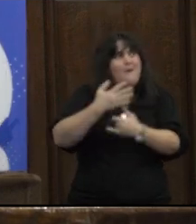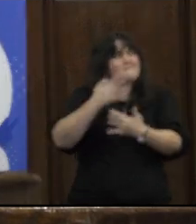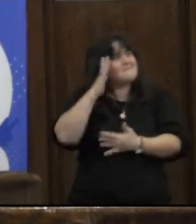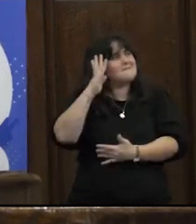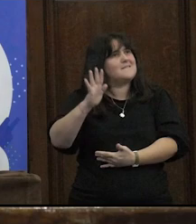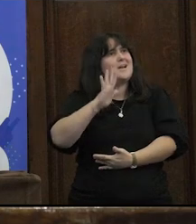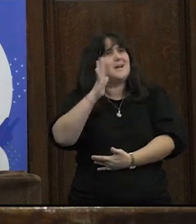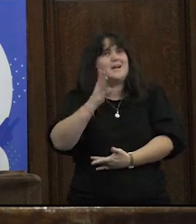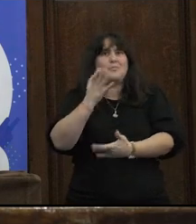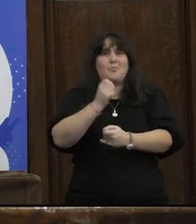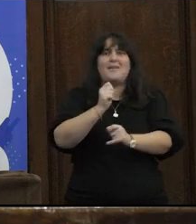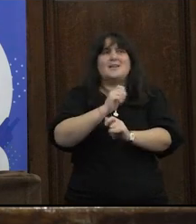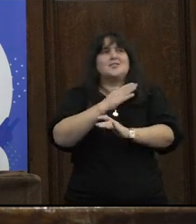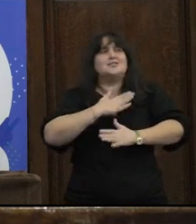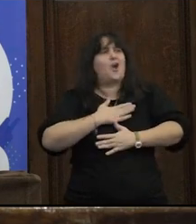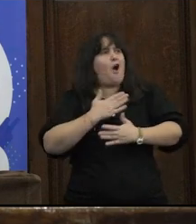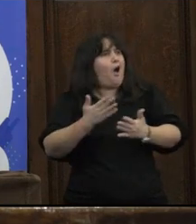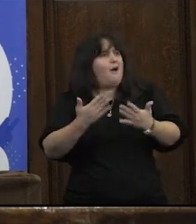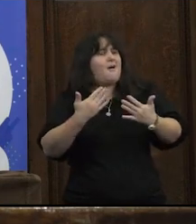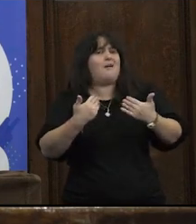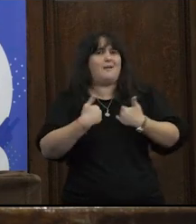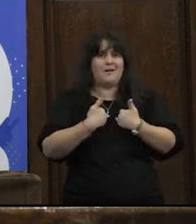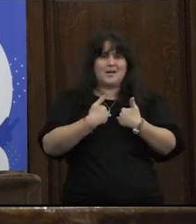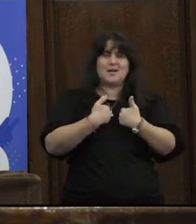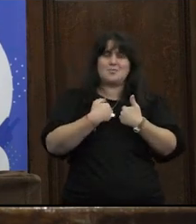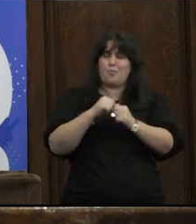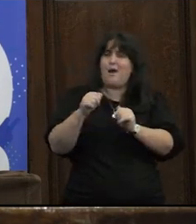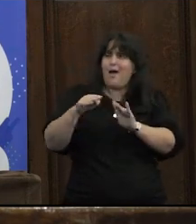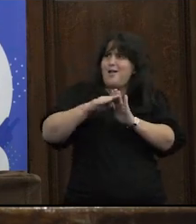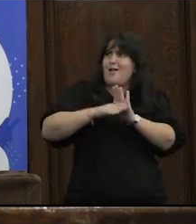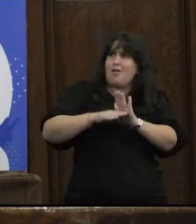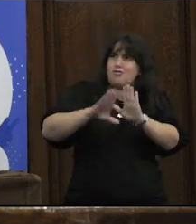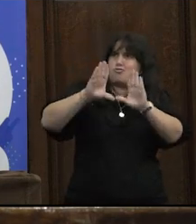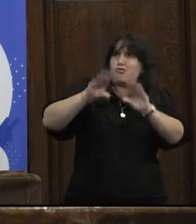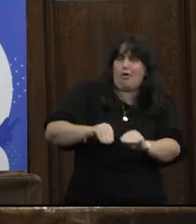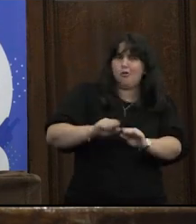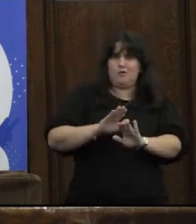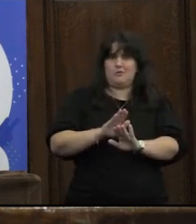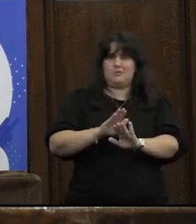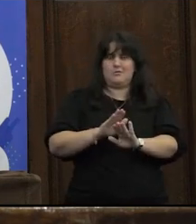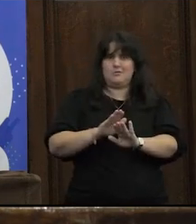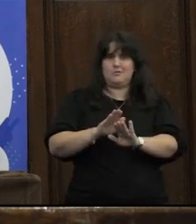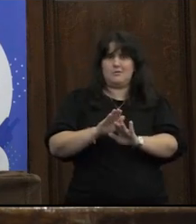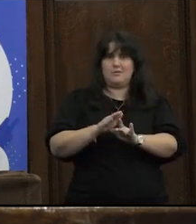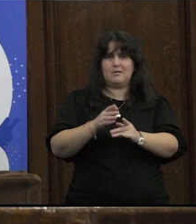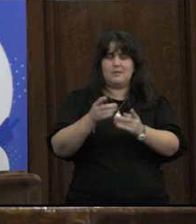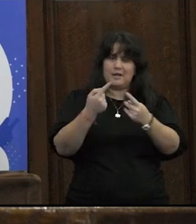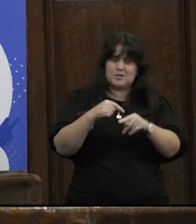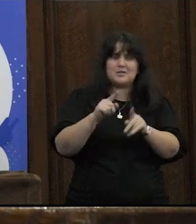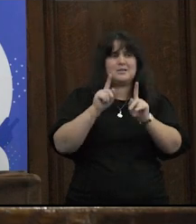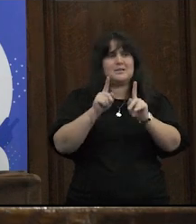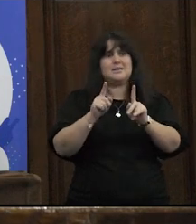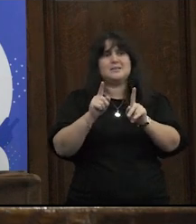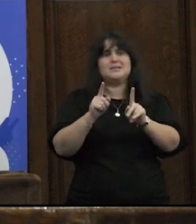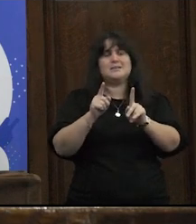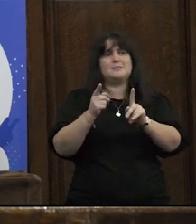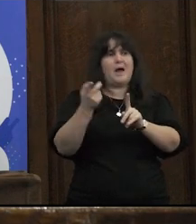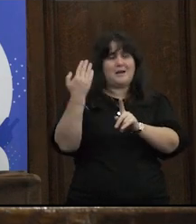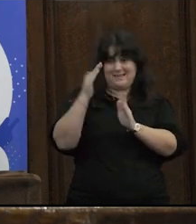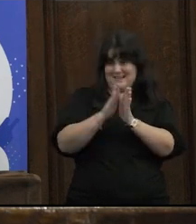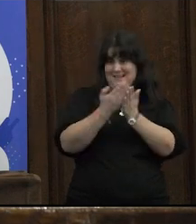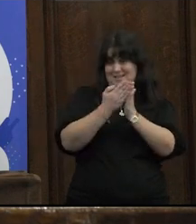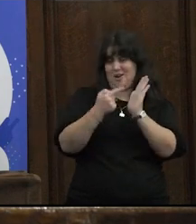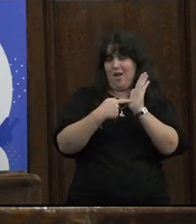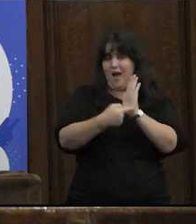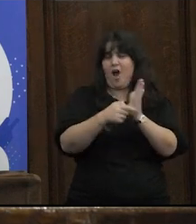ilusoria de pensar que lo vamos a poder protocolizar todo ¿no? entonces bueno también hablábamos ayer de un